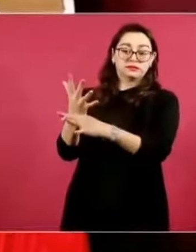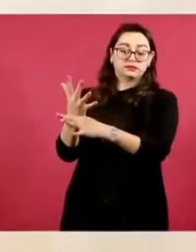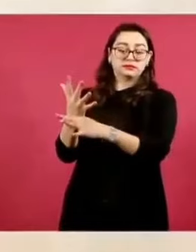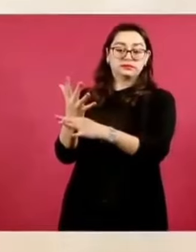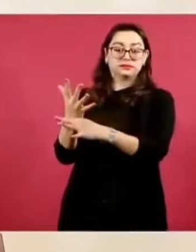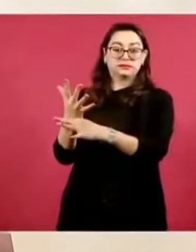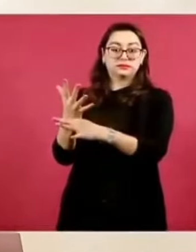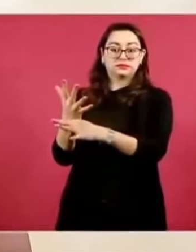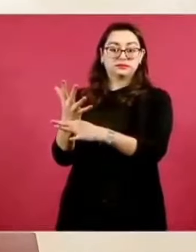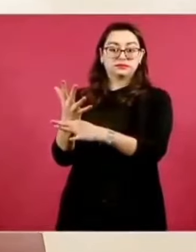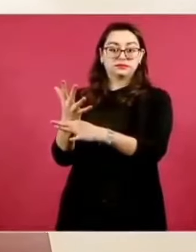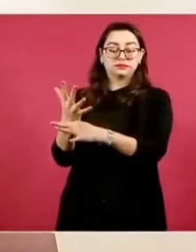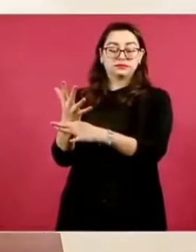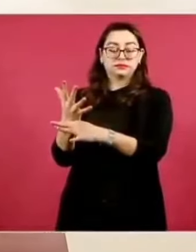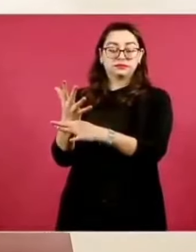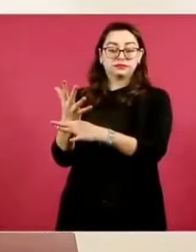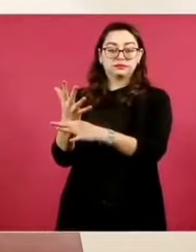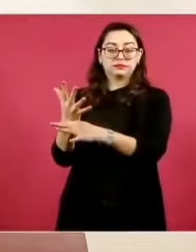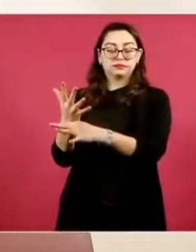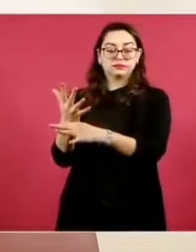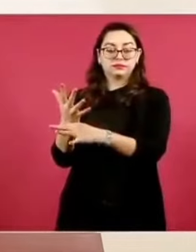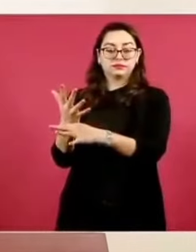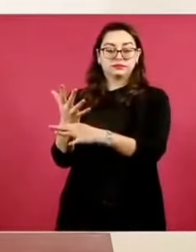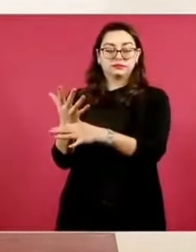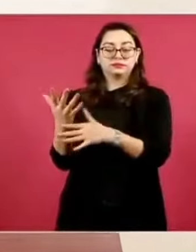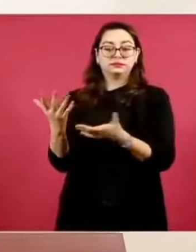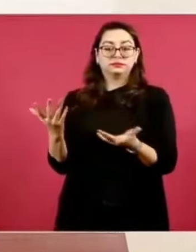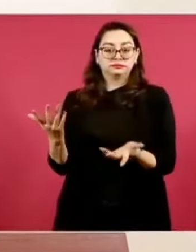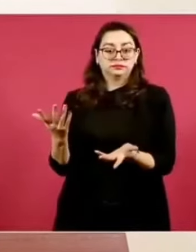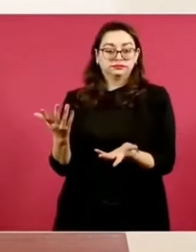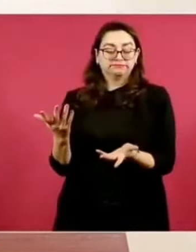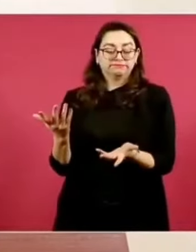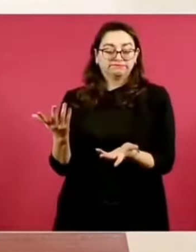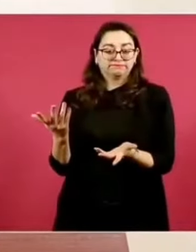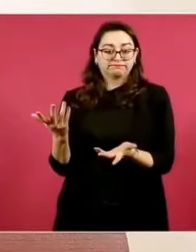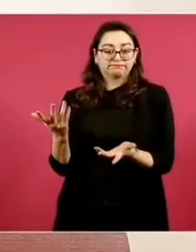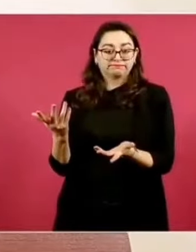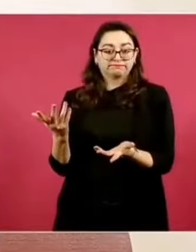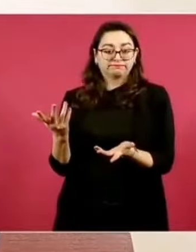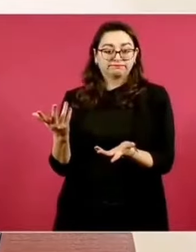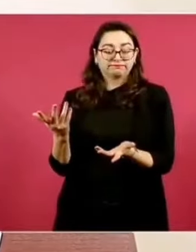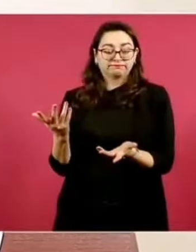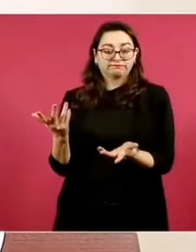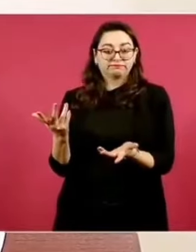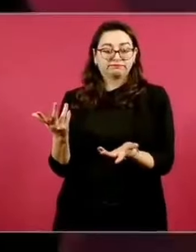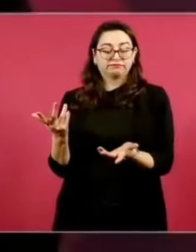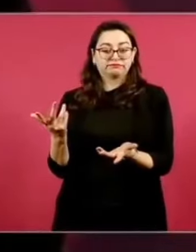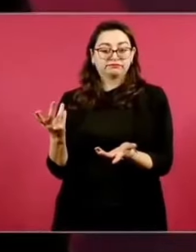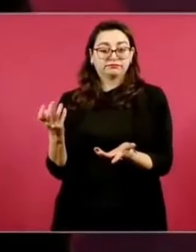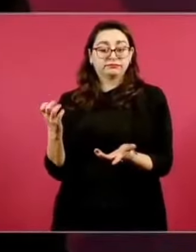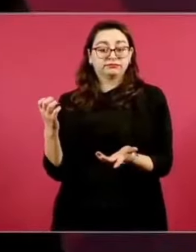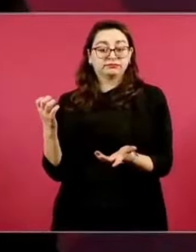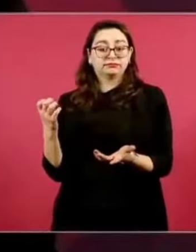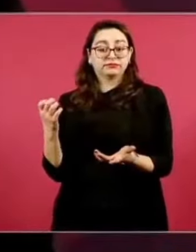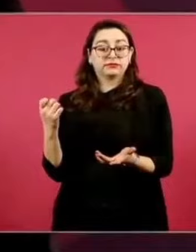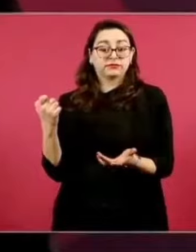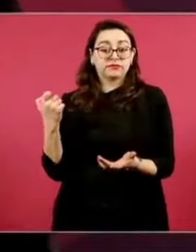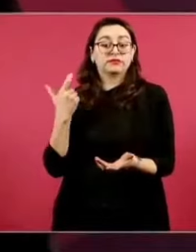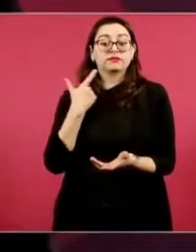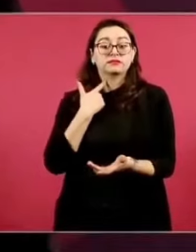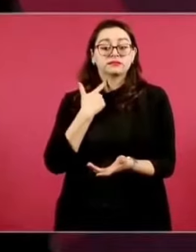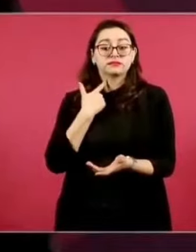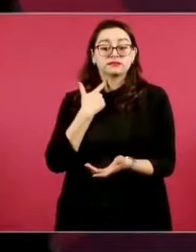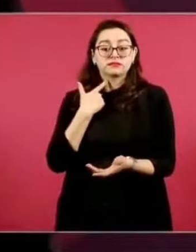tiene alguna relación